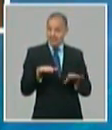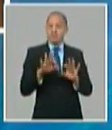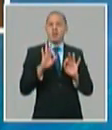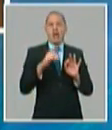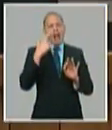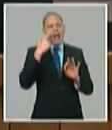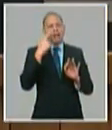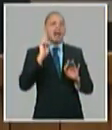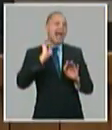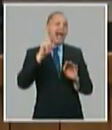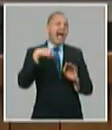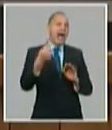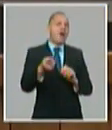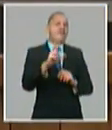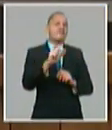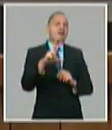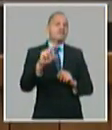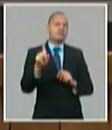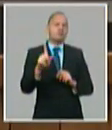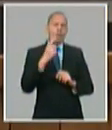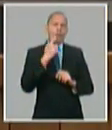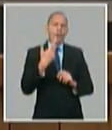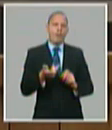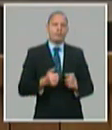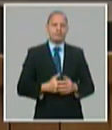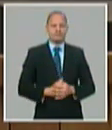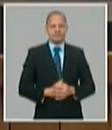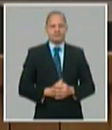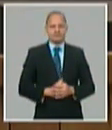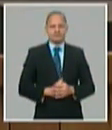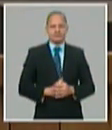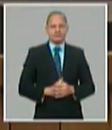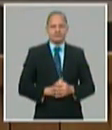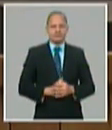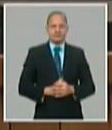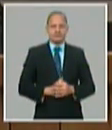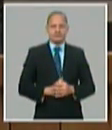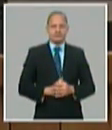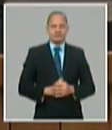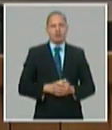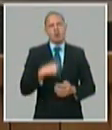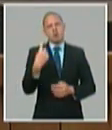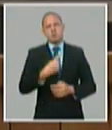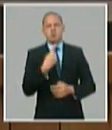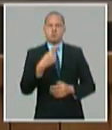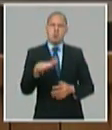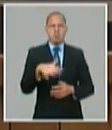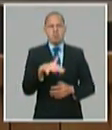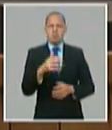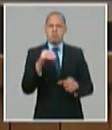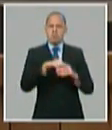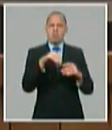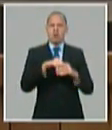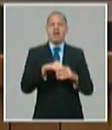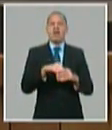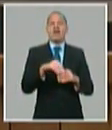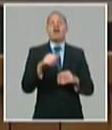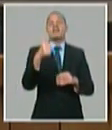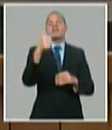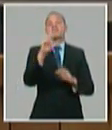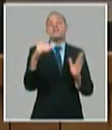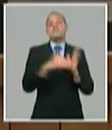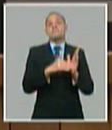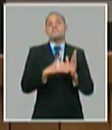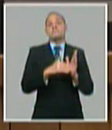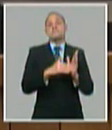escenario de ordenamiento monetario estamos en el tono de unos 10 mil millones de pesos la proyección del próximo